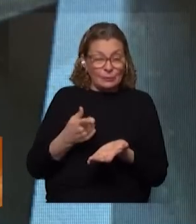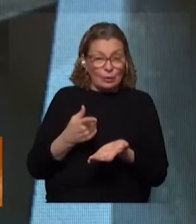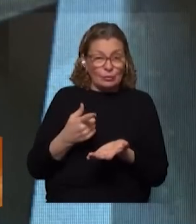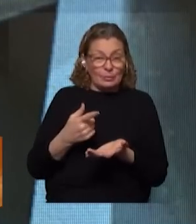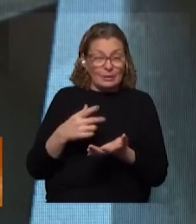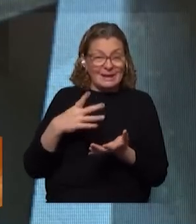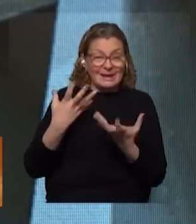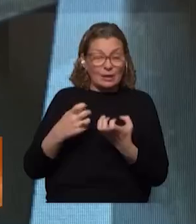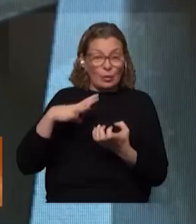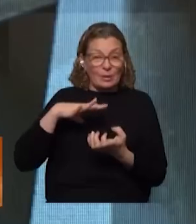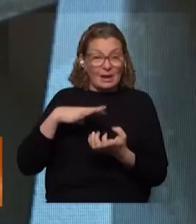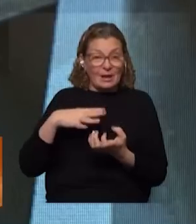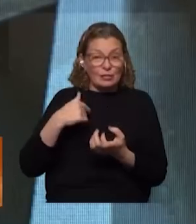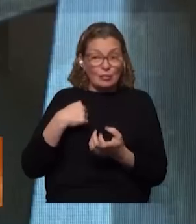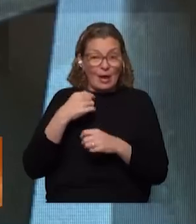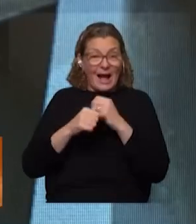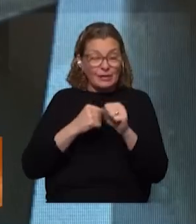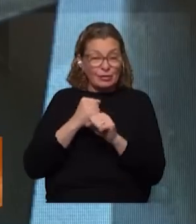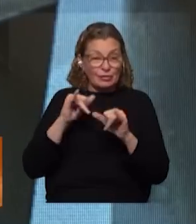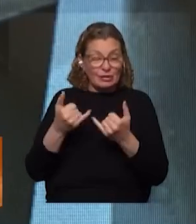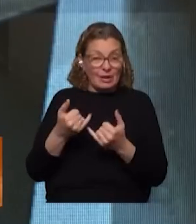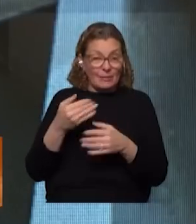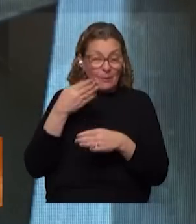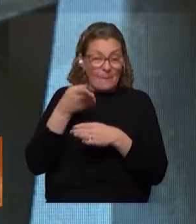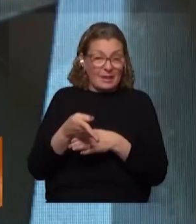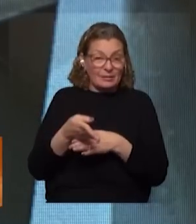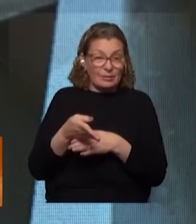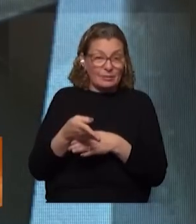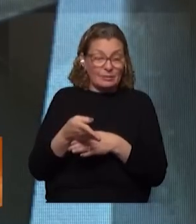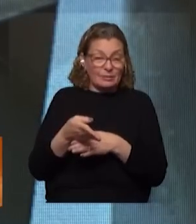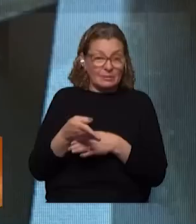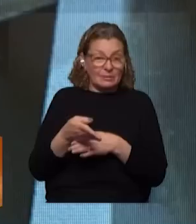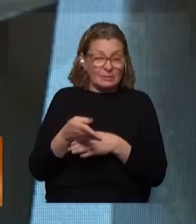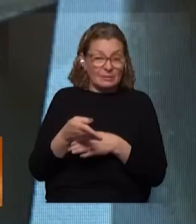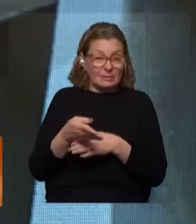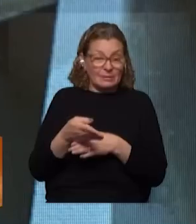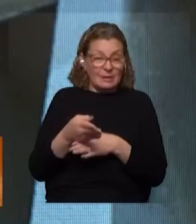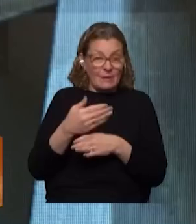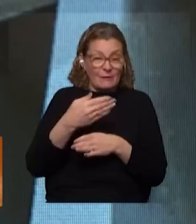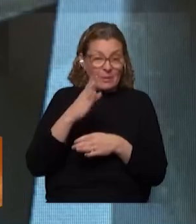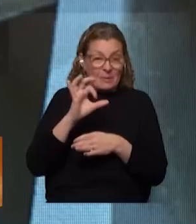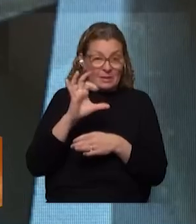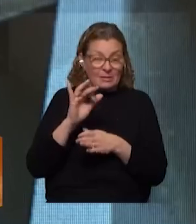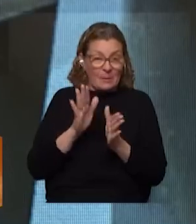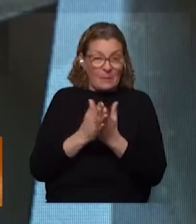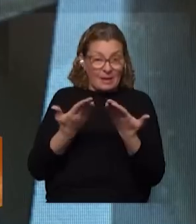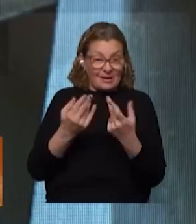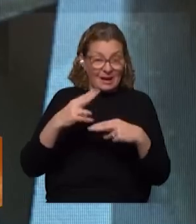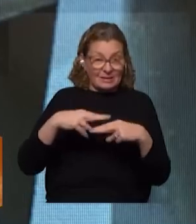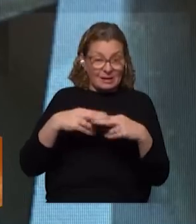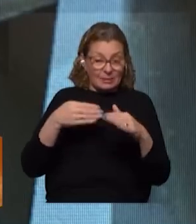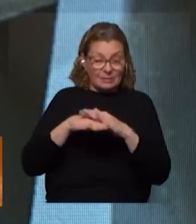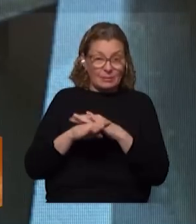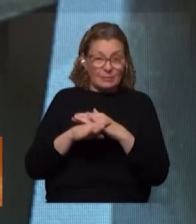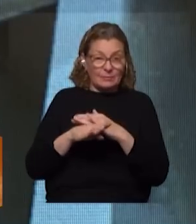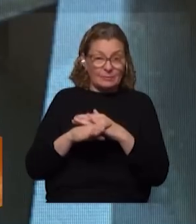si me quiero jubilar y tengo causal cuando paso a la página de BPS porque es la única manera que tengo para agendarme